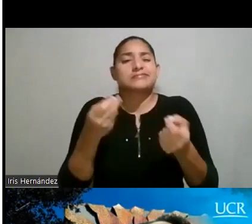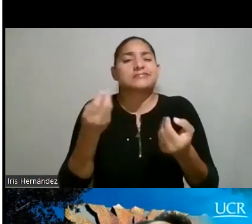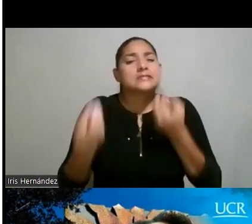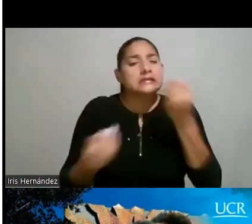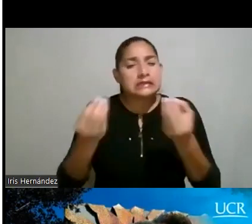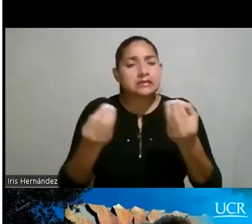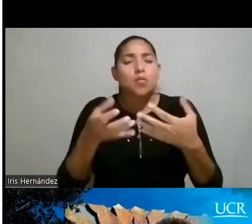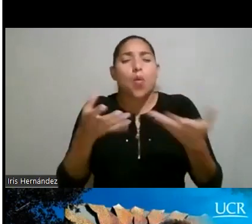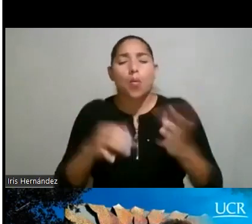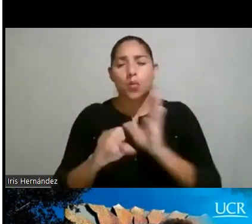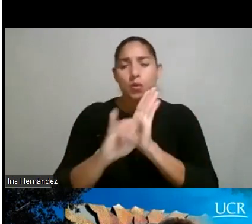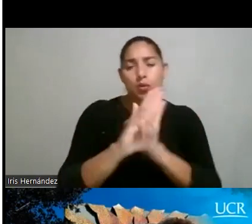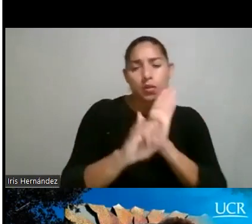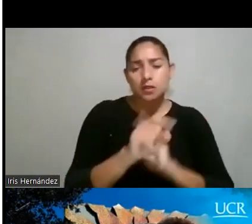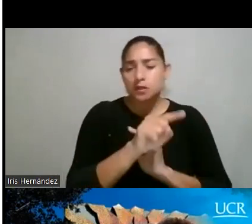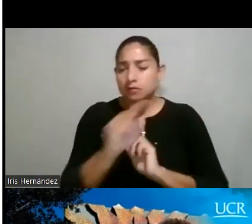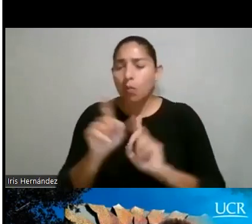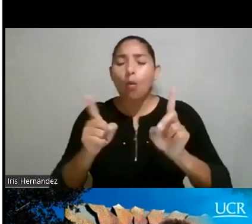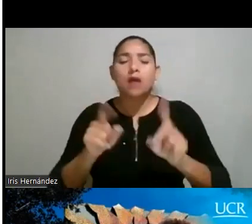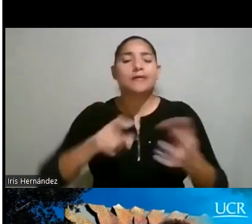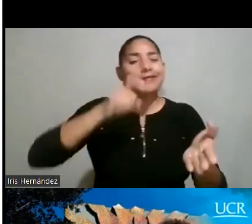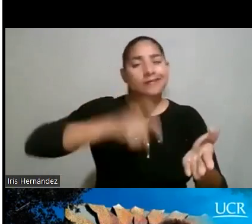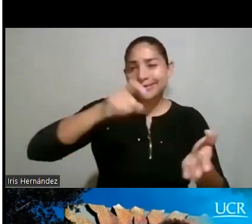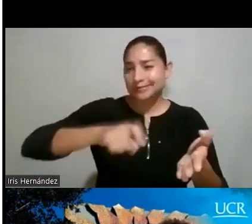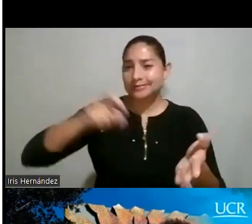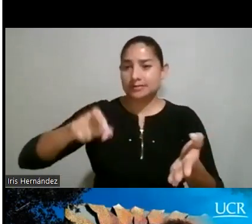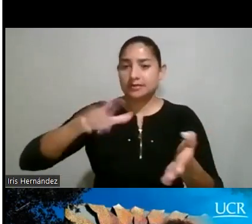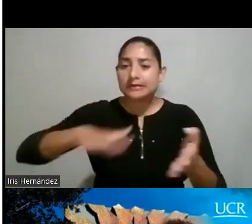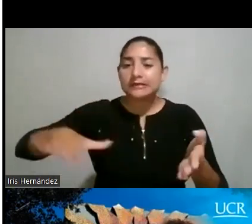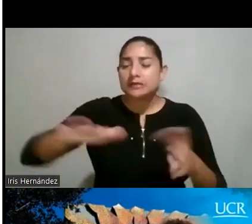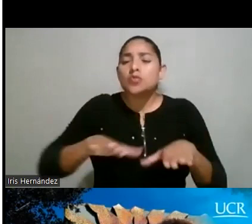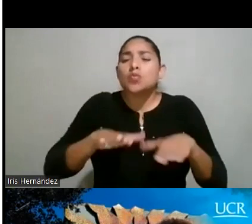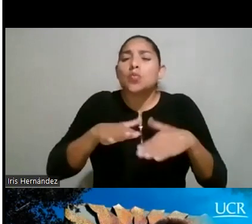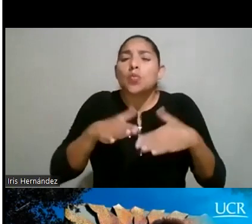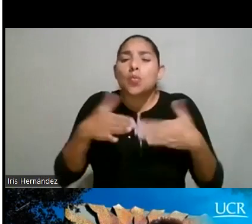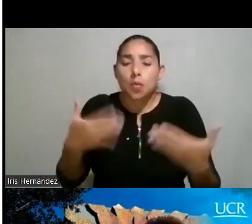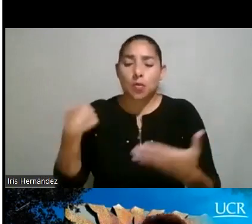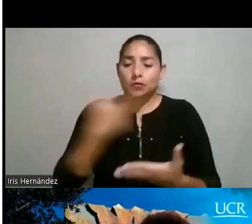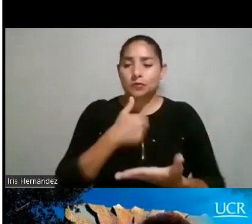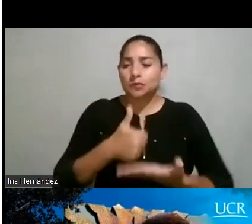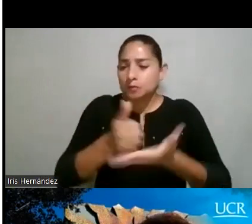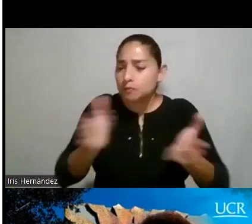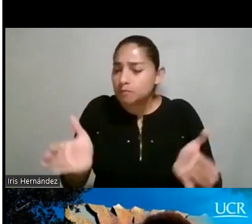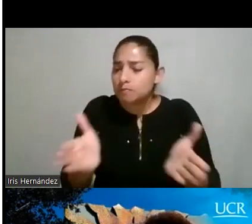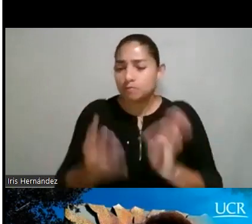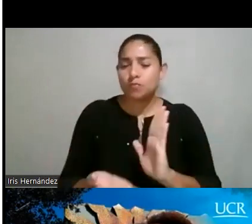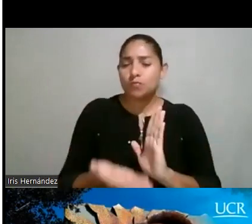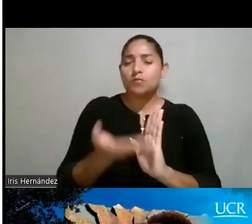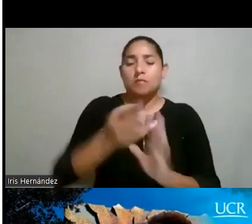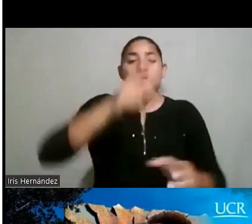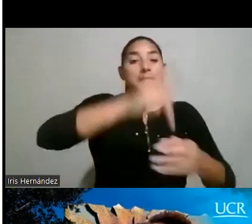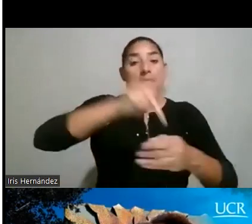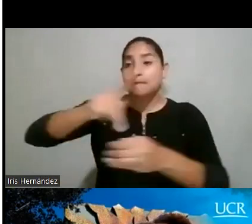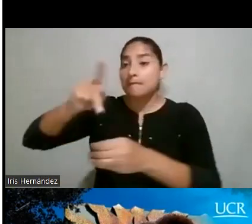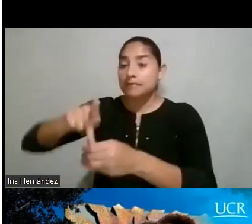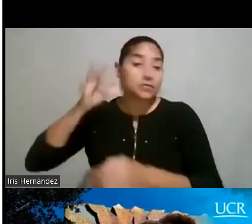identificar cuáles son las necesidades y, y cómo podríamos hacer para aumentar la participación de las